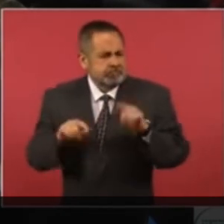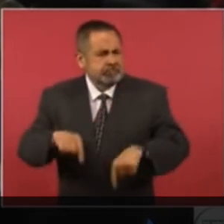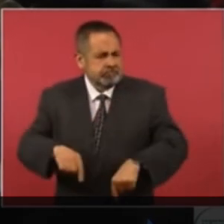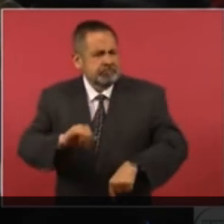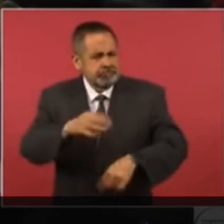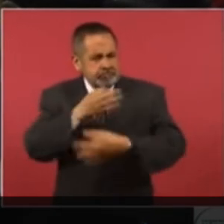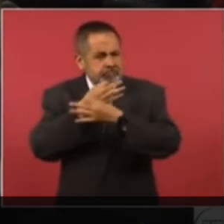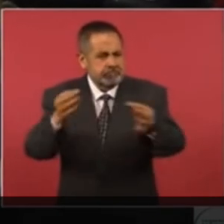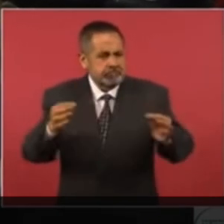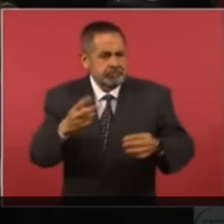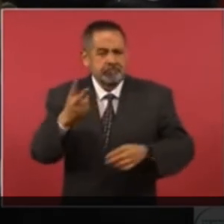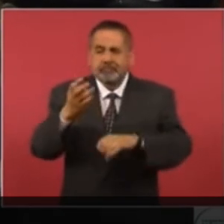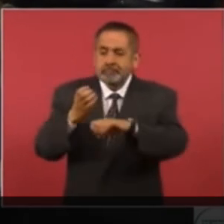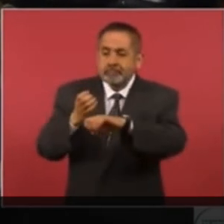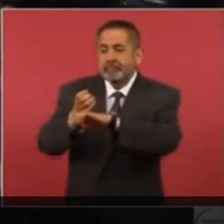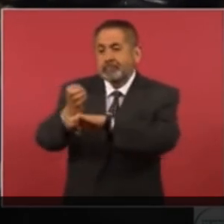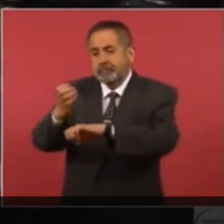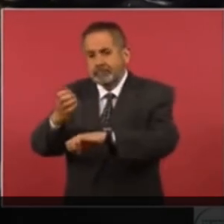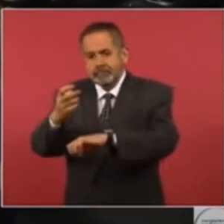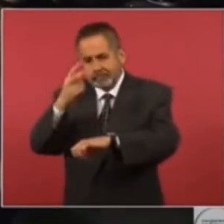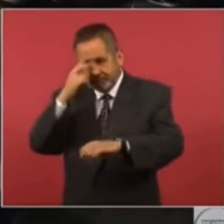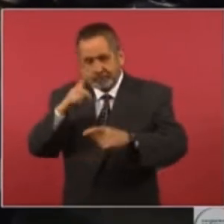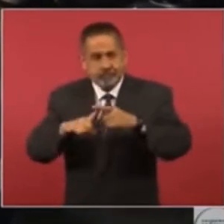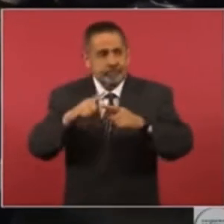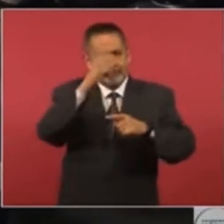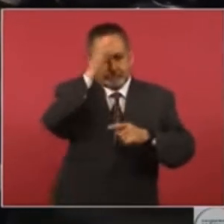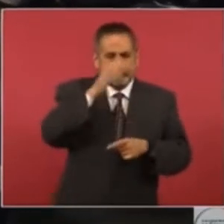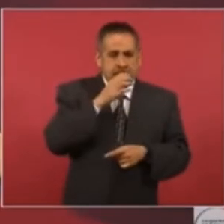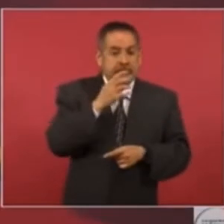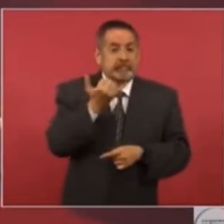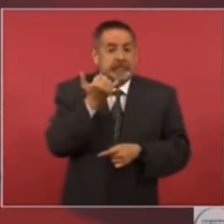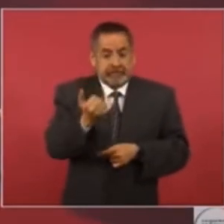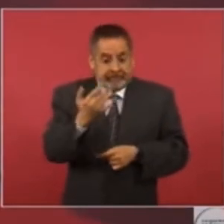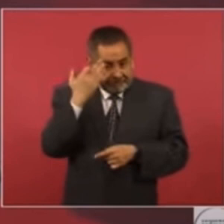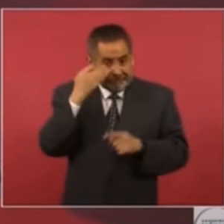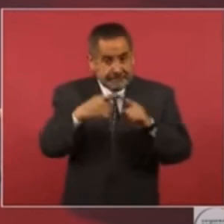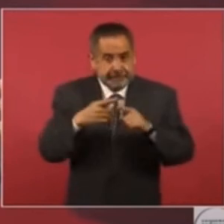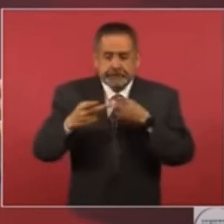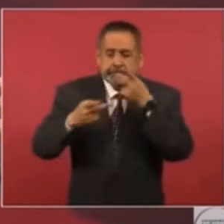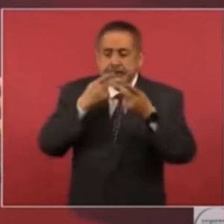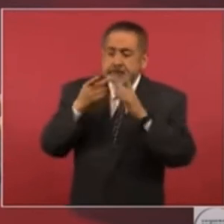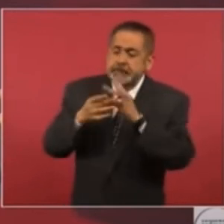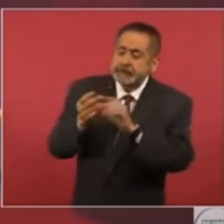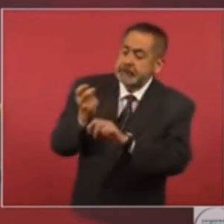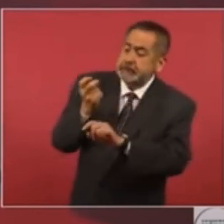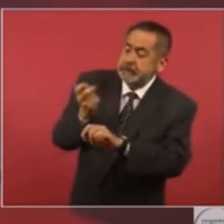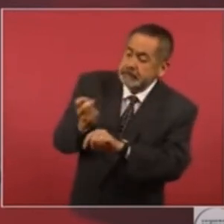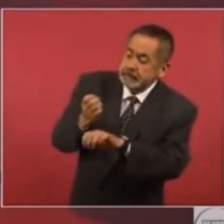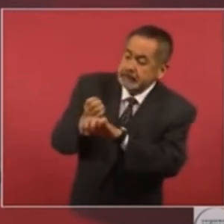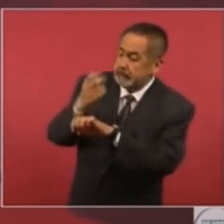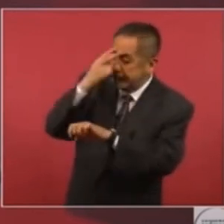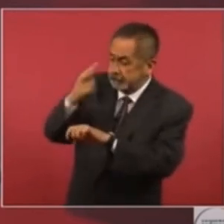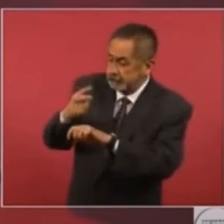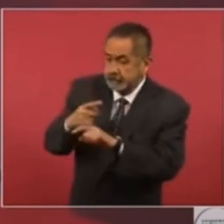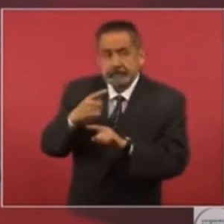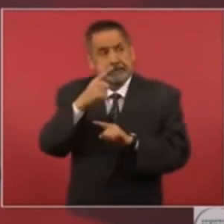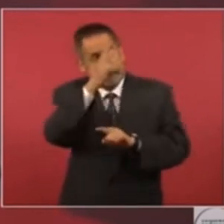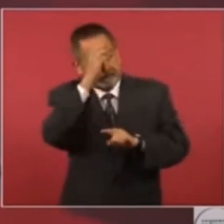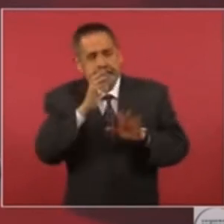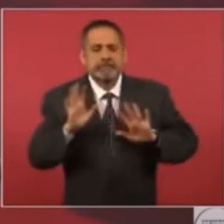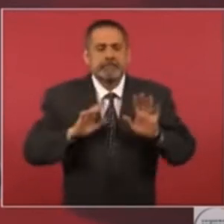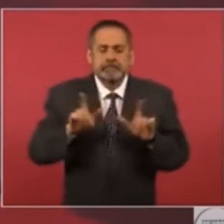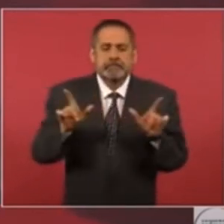Y ya no vamos a poder hablar de estos estados porque lo